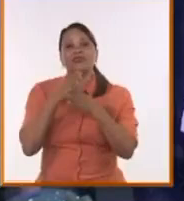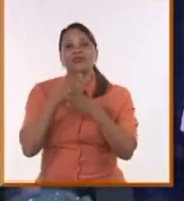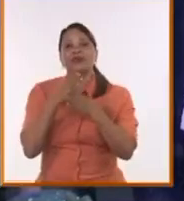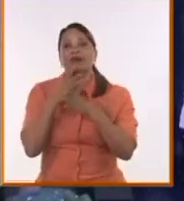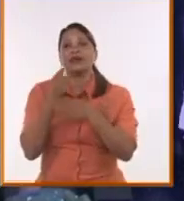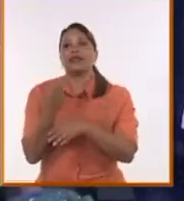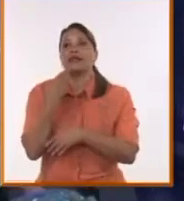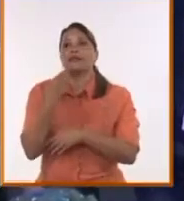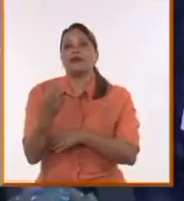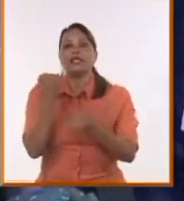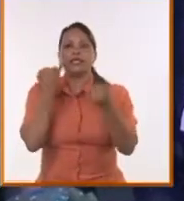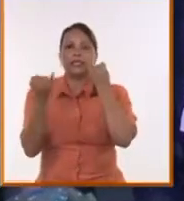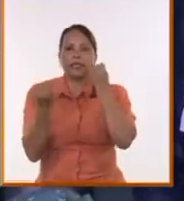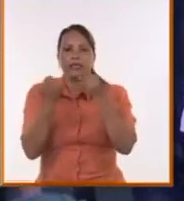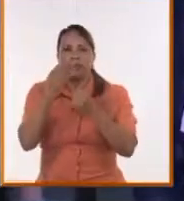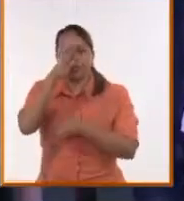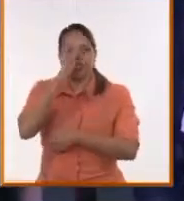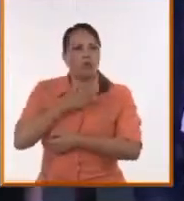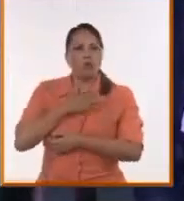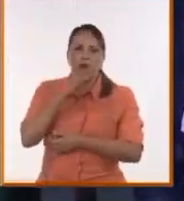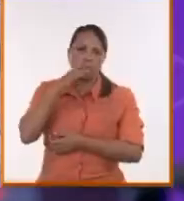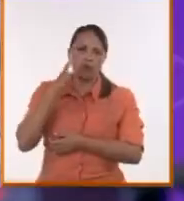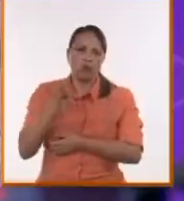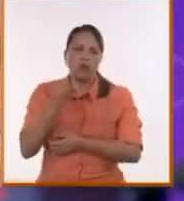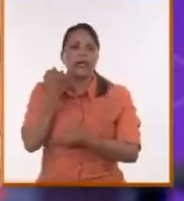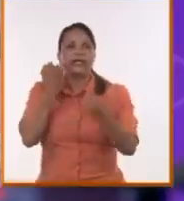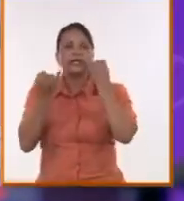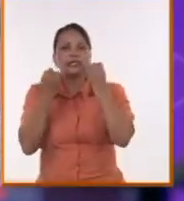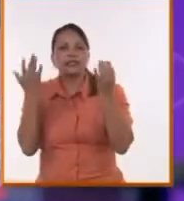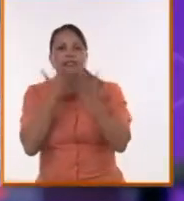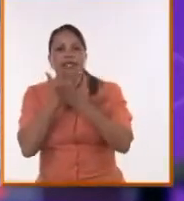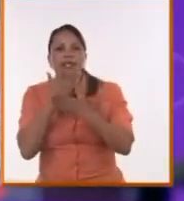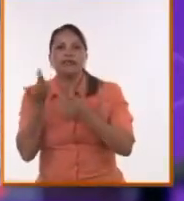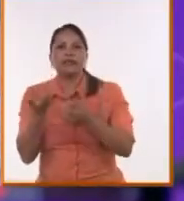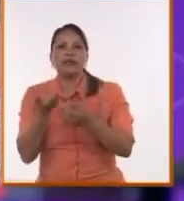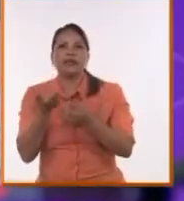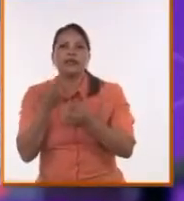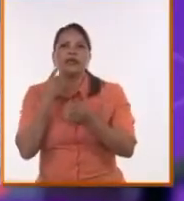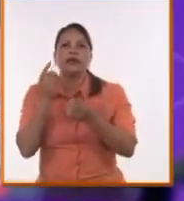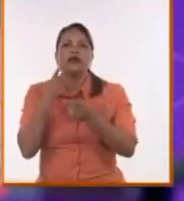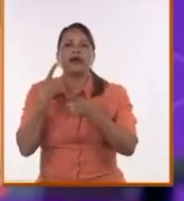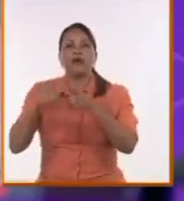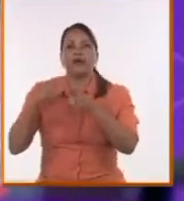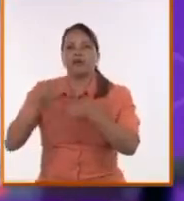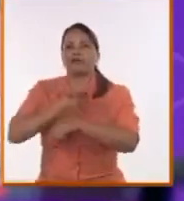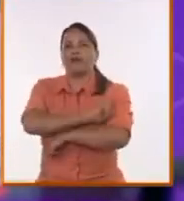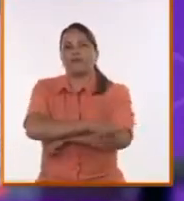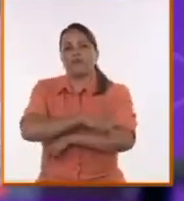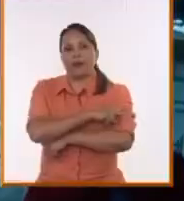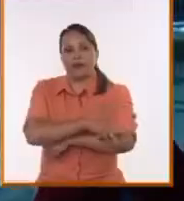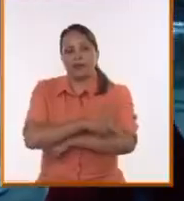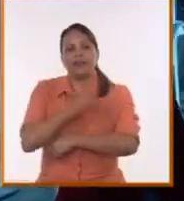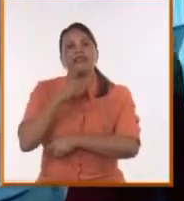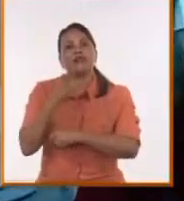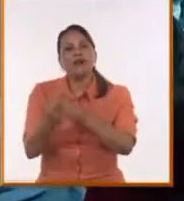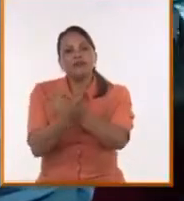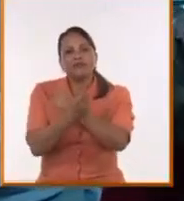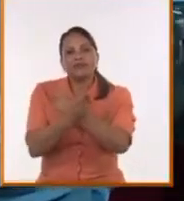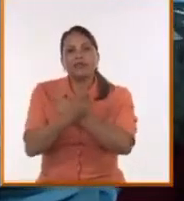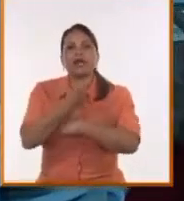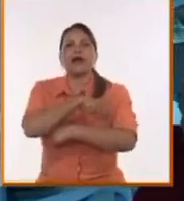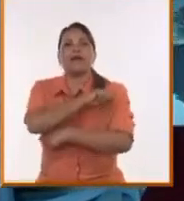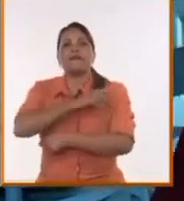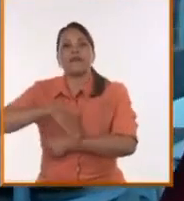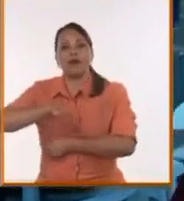que no son los intereses de Cuba, son intereses del capital transnacional. Entonces hay que formar a